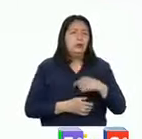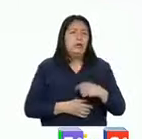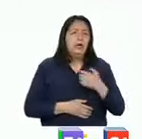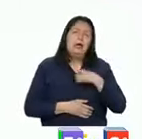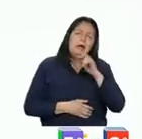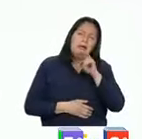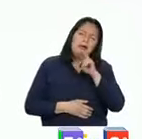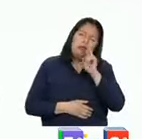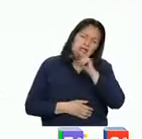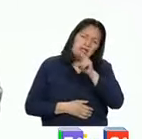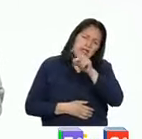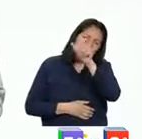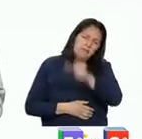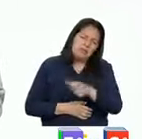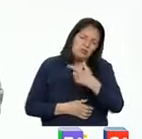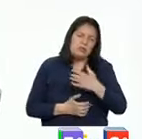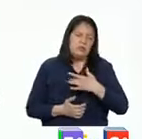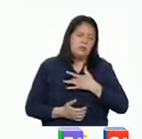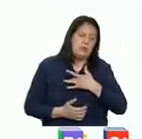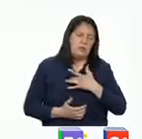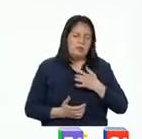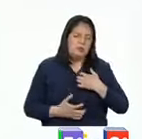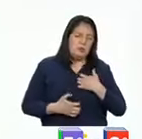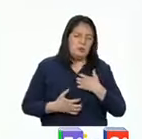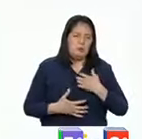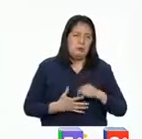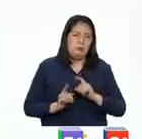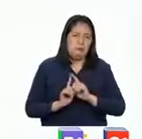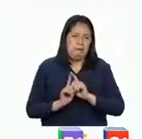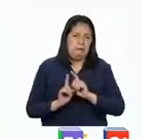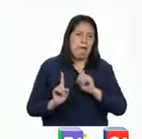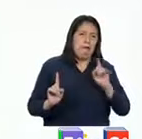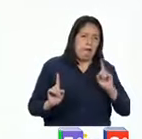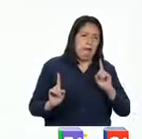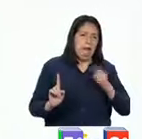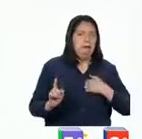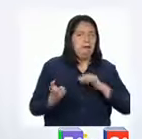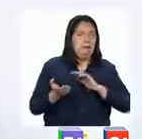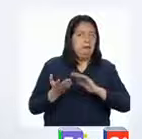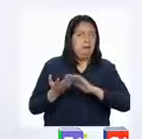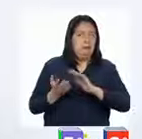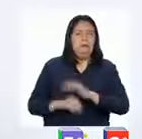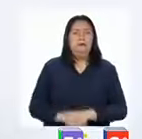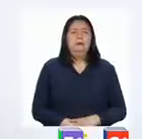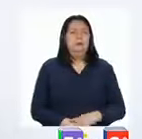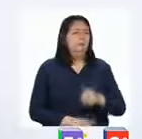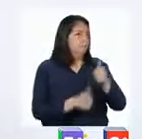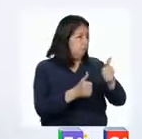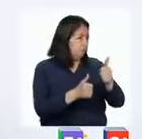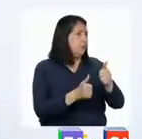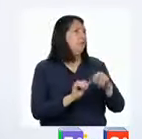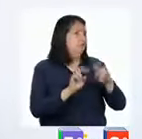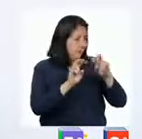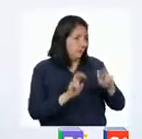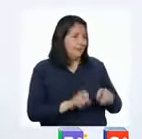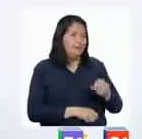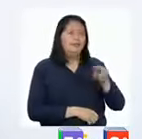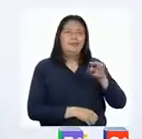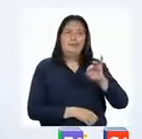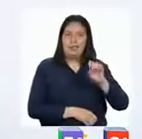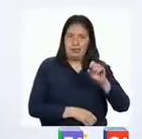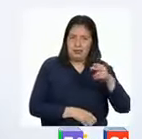señales de incomodidad de las personas, alejarnos y pedir disculpas. Buen análisis, Nashley.